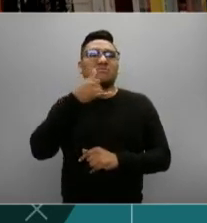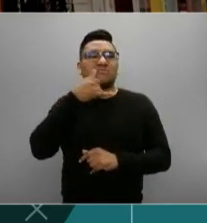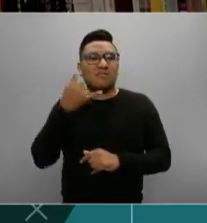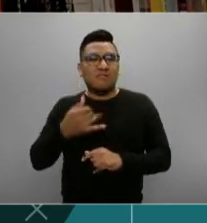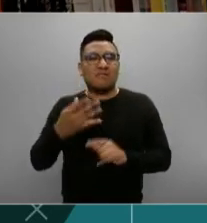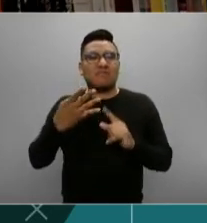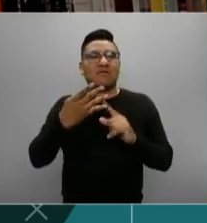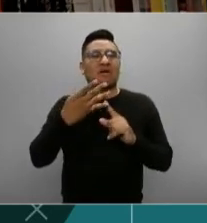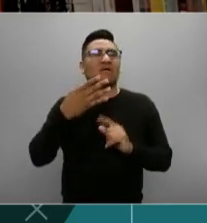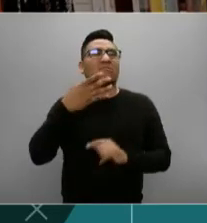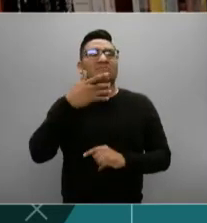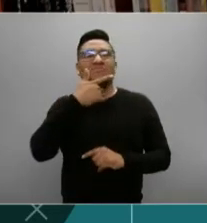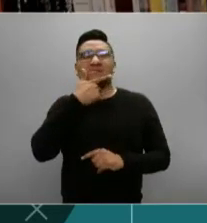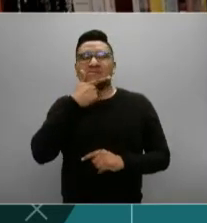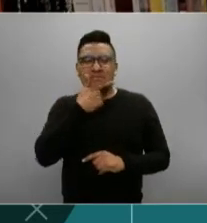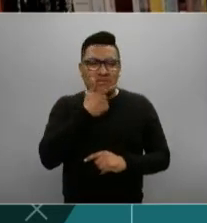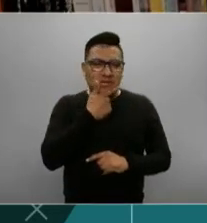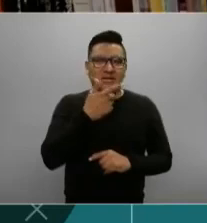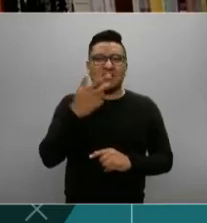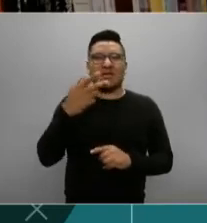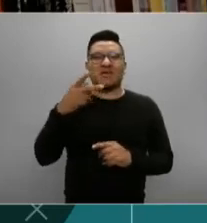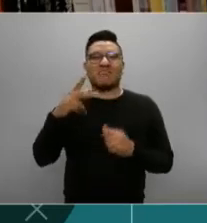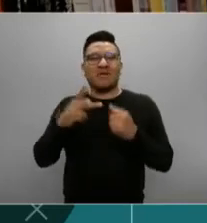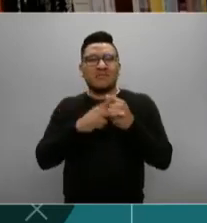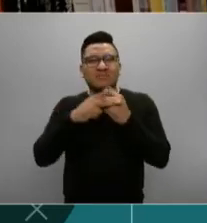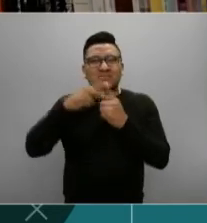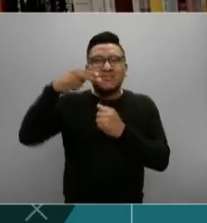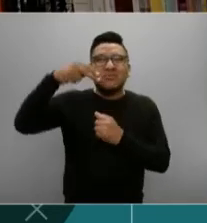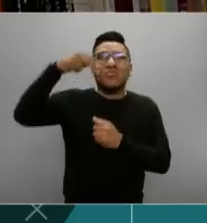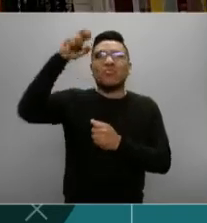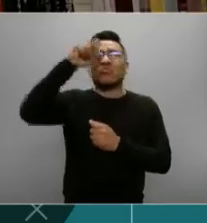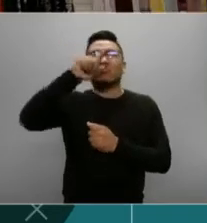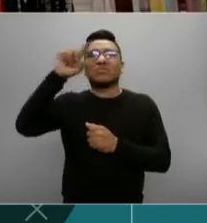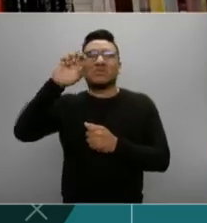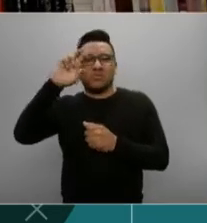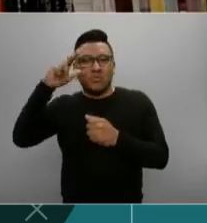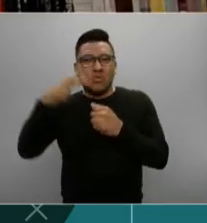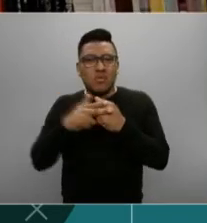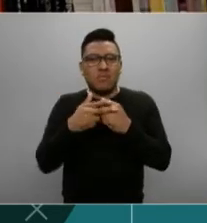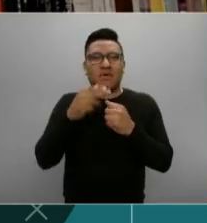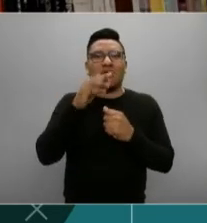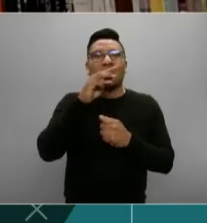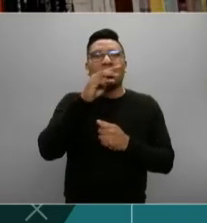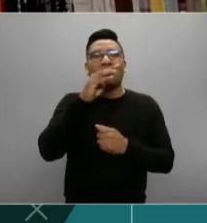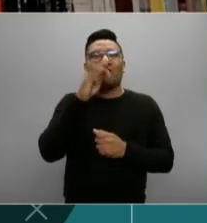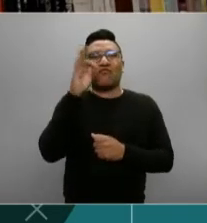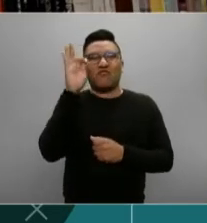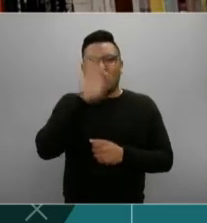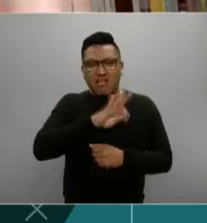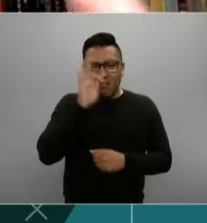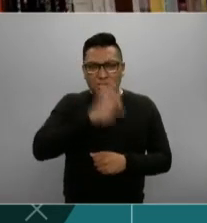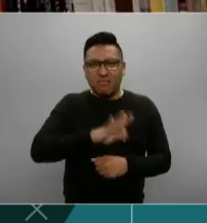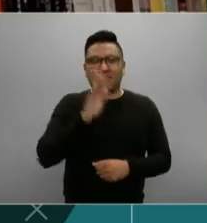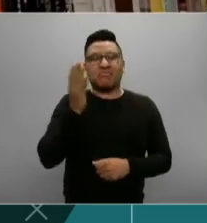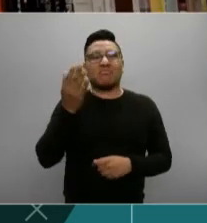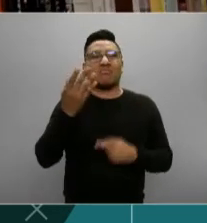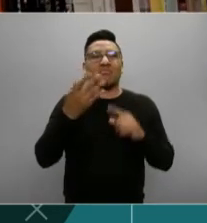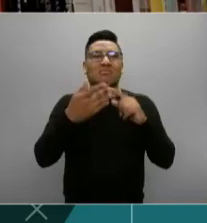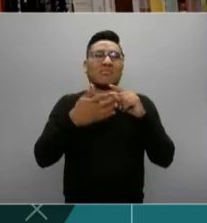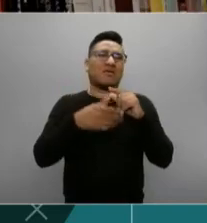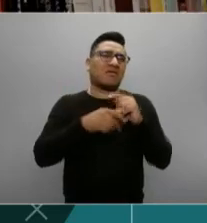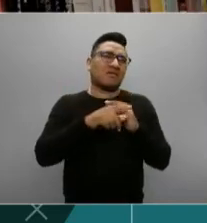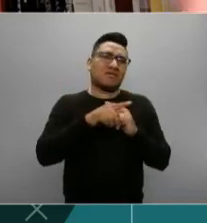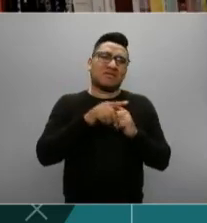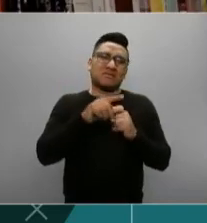Unido, están varios de los países nórdicos, está Noruega, está Finlandia, en América